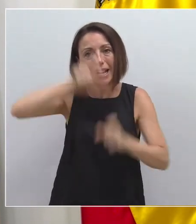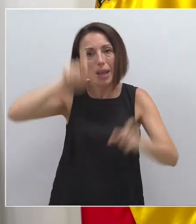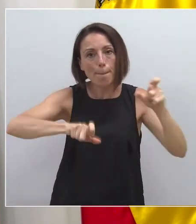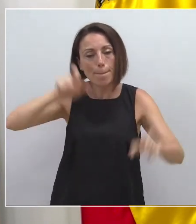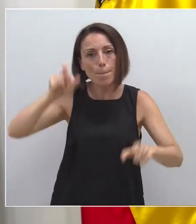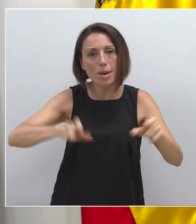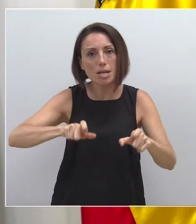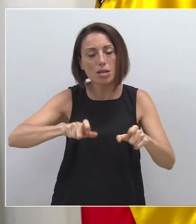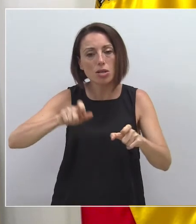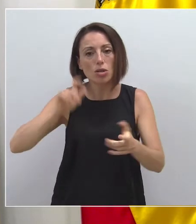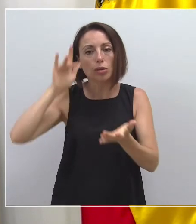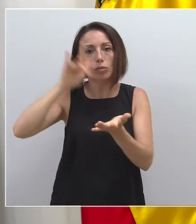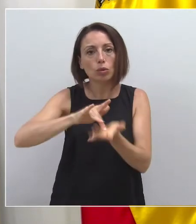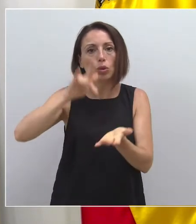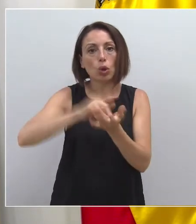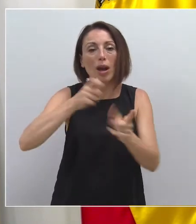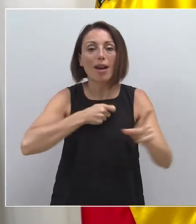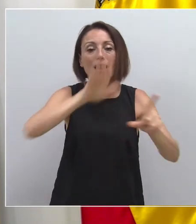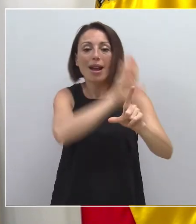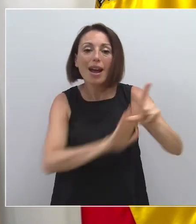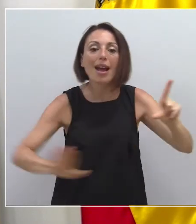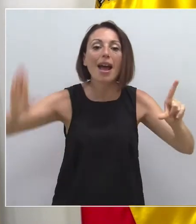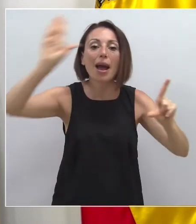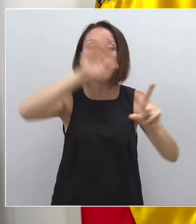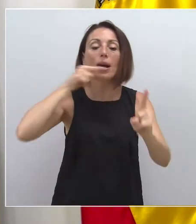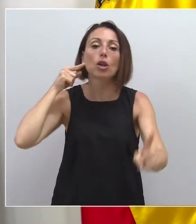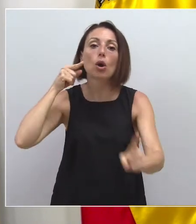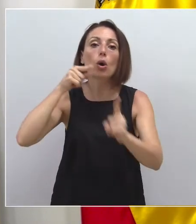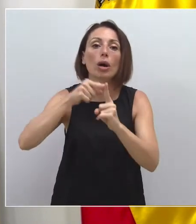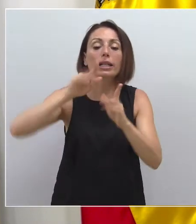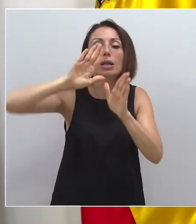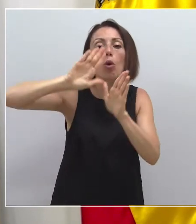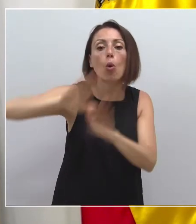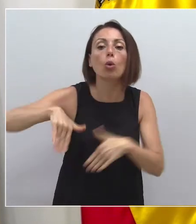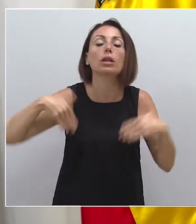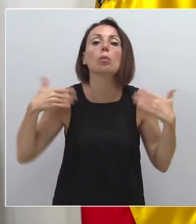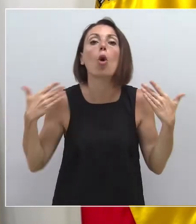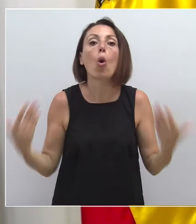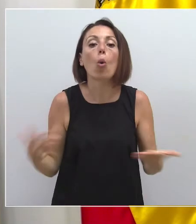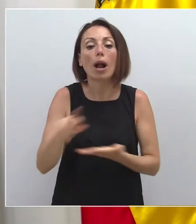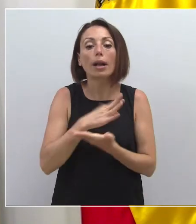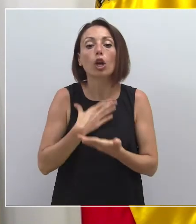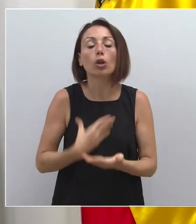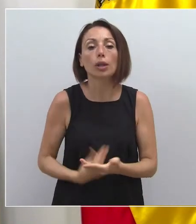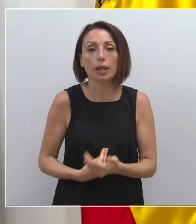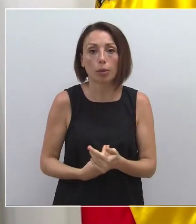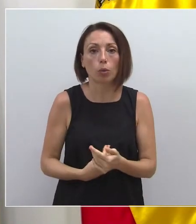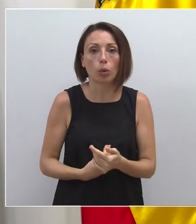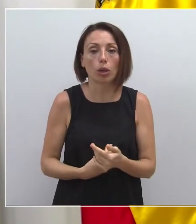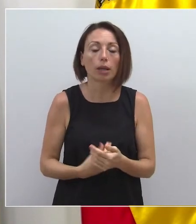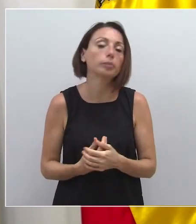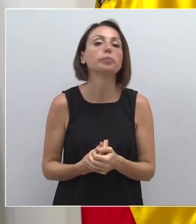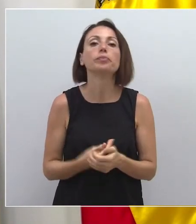que llegan a territorio nacional, cuyo destino final o último es la región de Murcia en este caso.